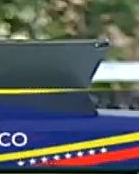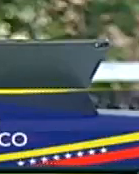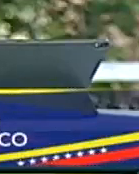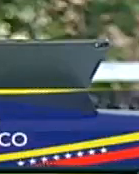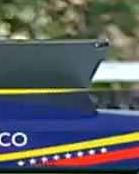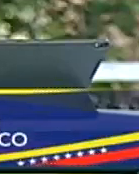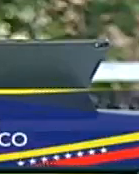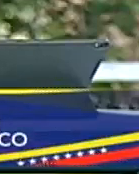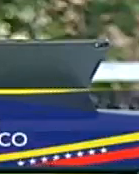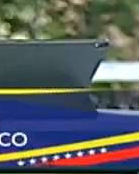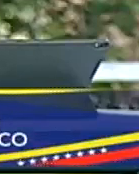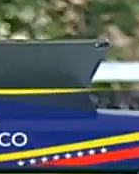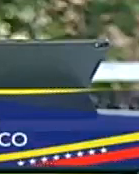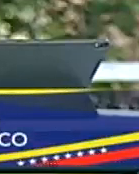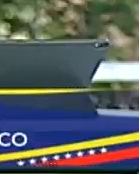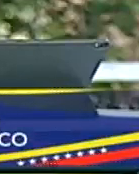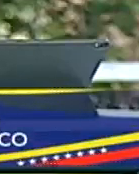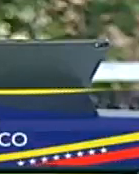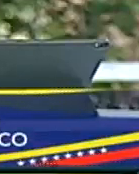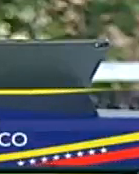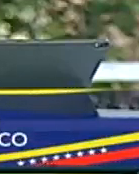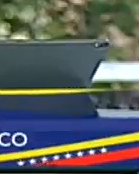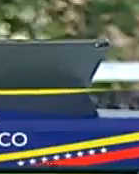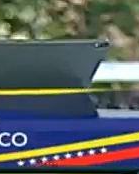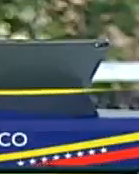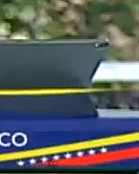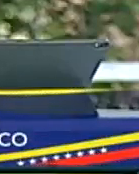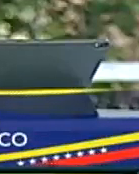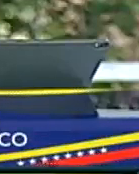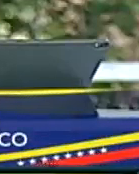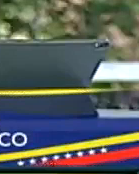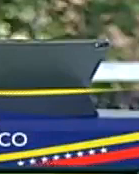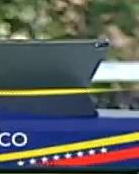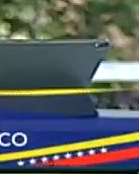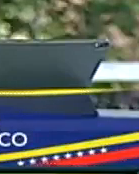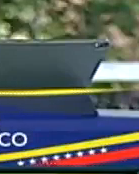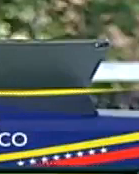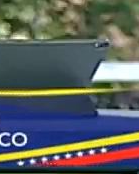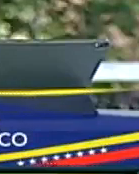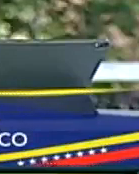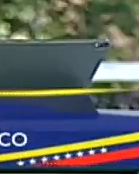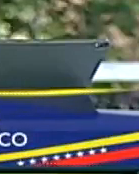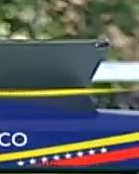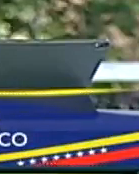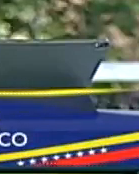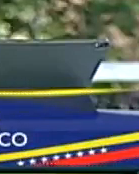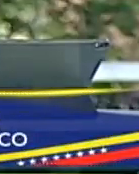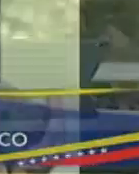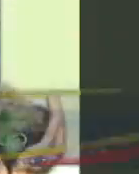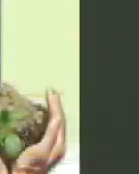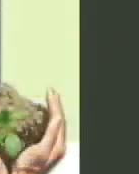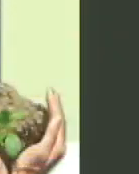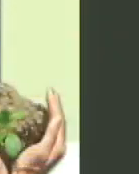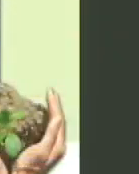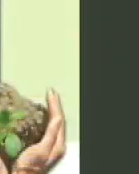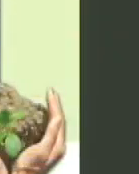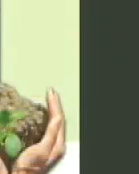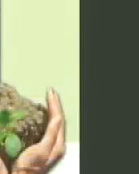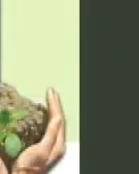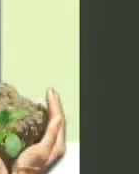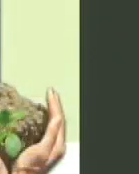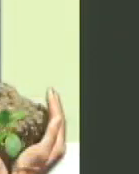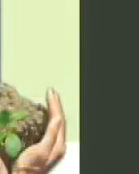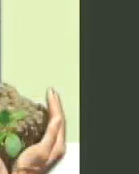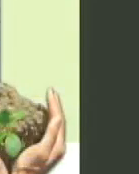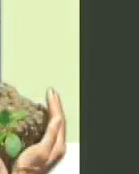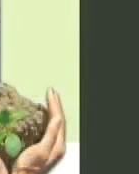basados en las consideraciones, de la segunda comunicación nacional, de cambio climático, efecto del cambio climático, sobre el